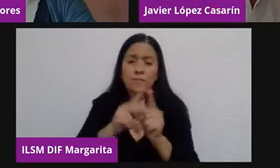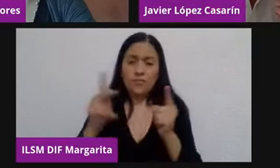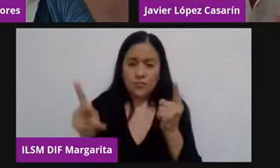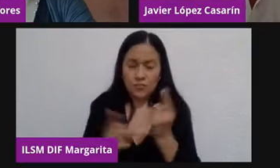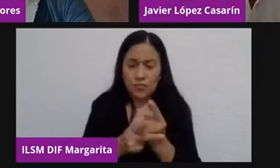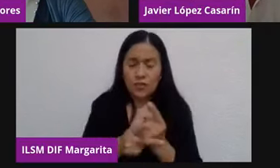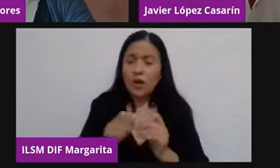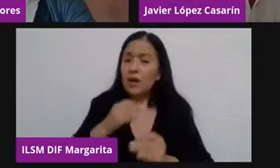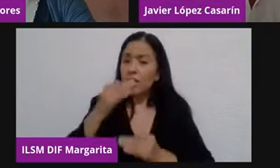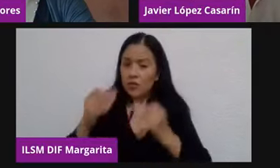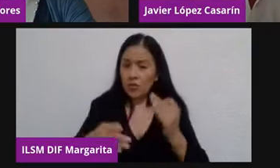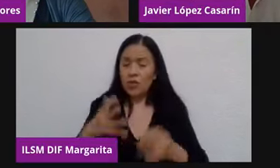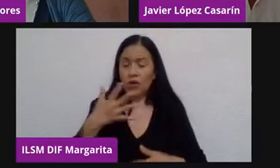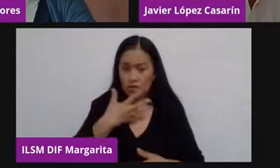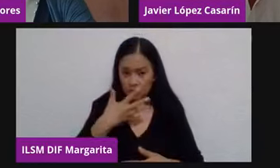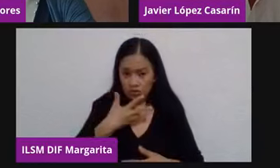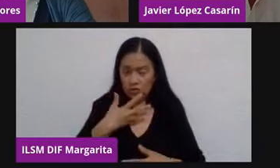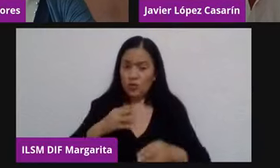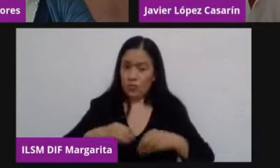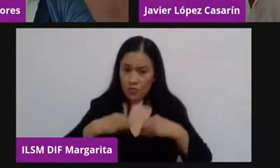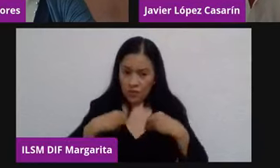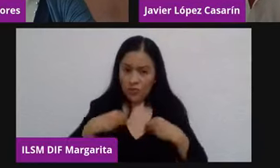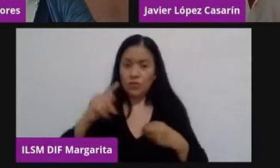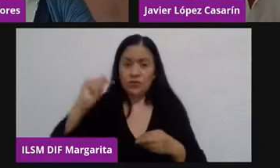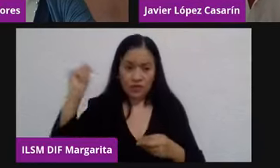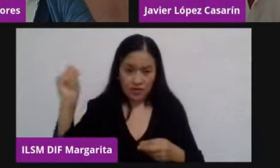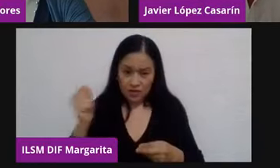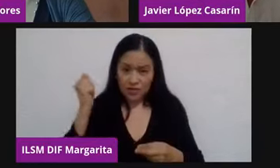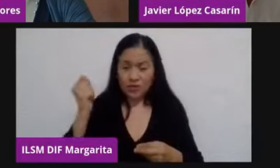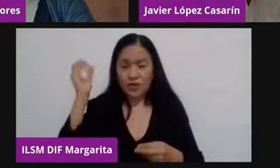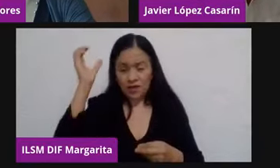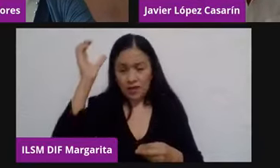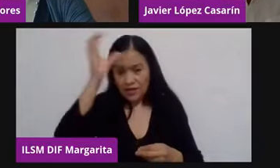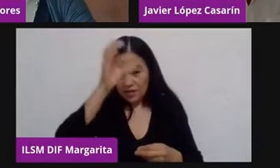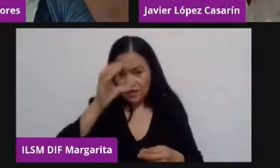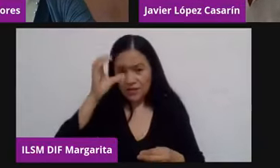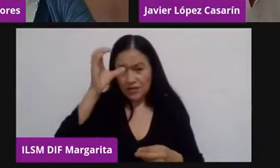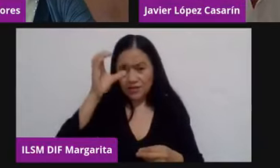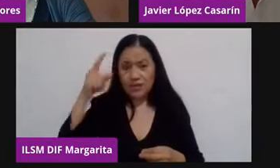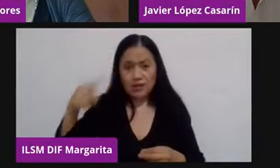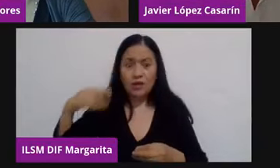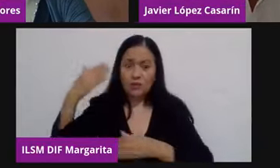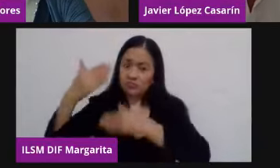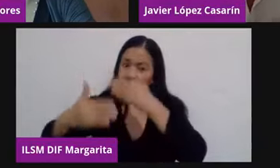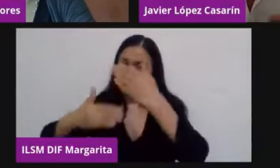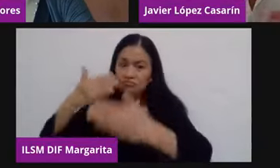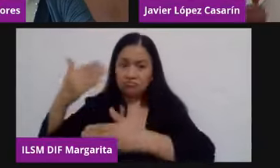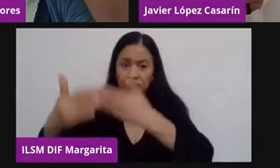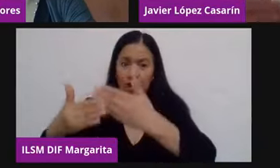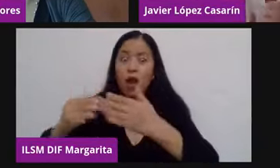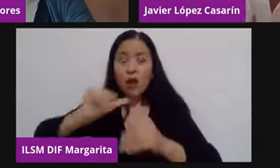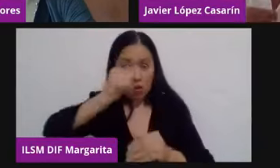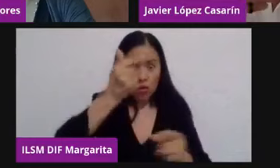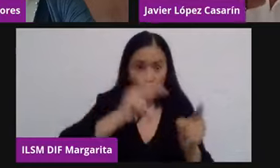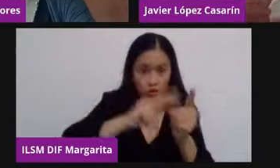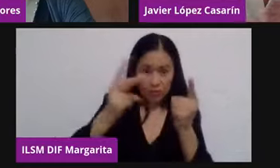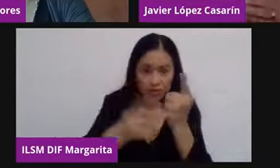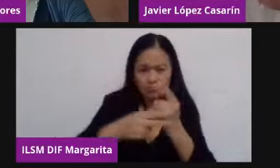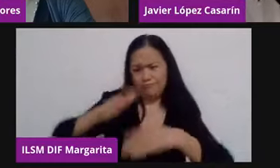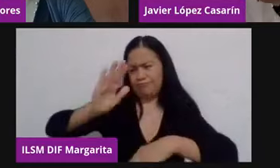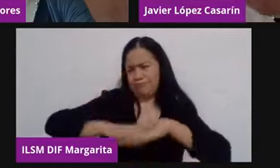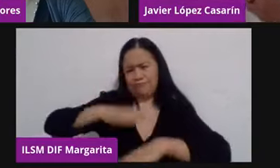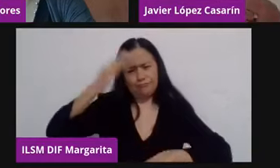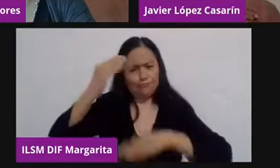vivimos por parte de la tecnología, por parte de la ciencia, son temas que ya van mucho más avanzados en otros países. Entonces, simplemente